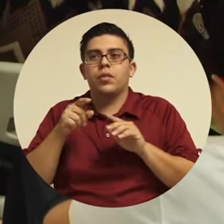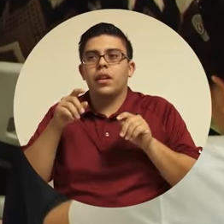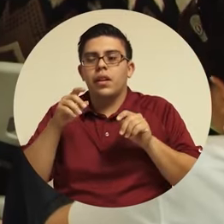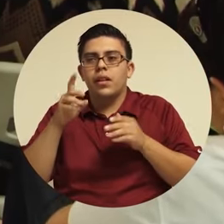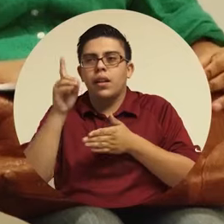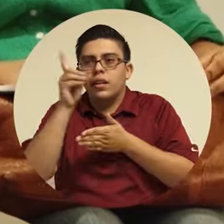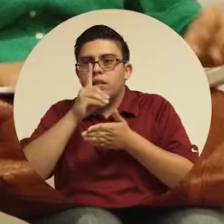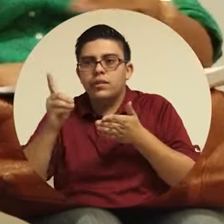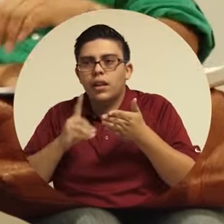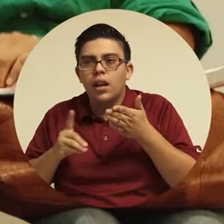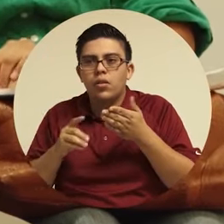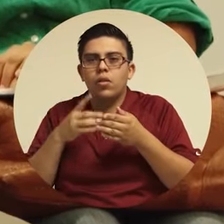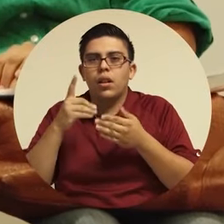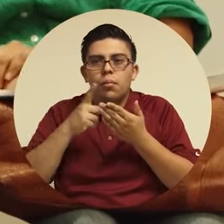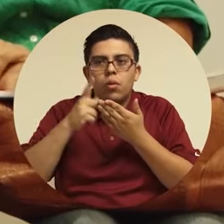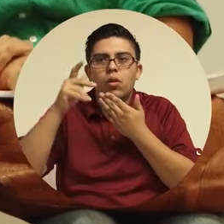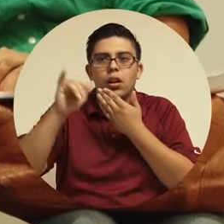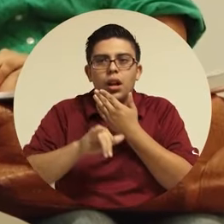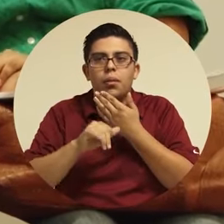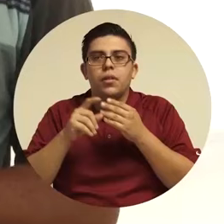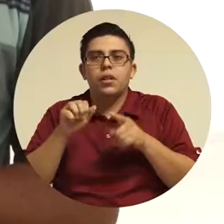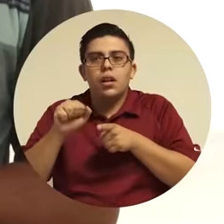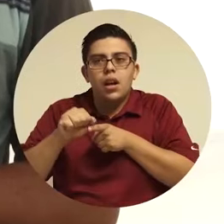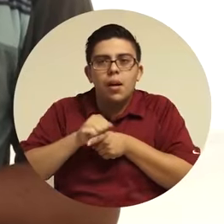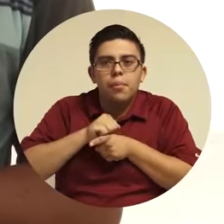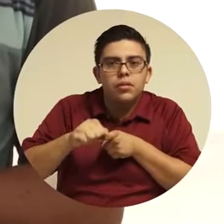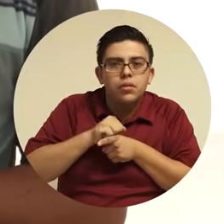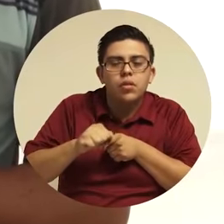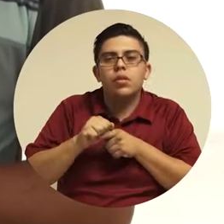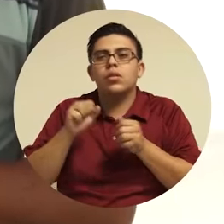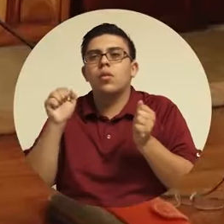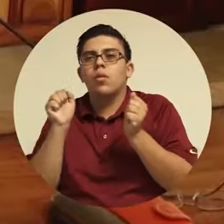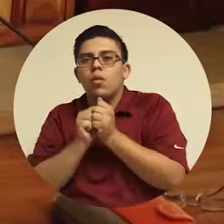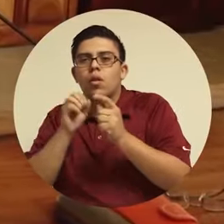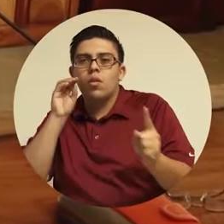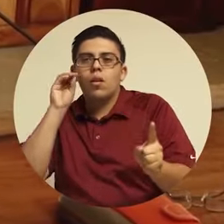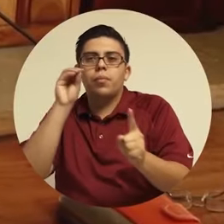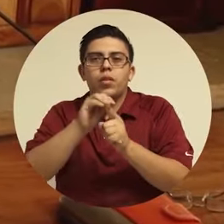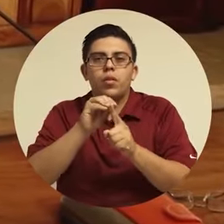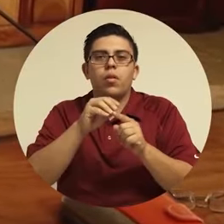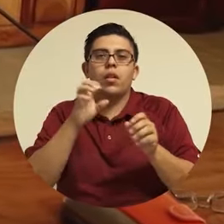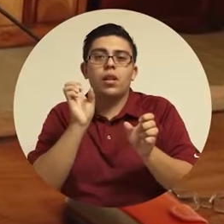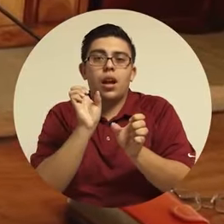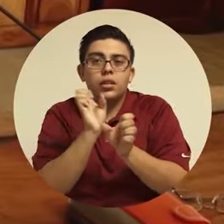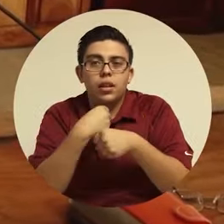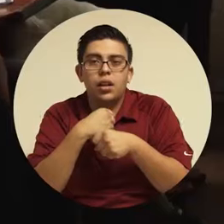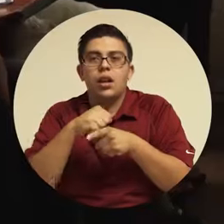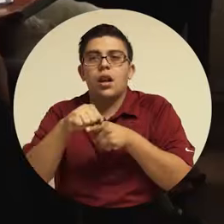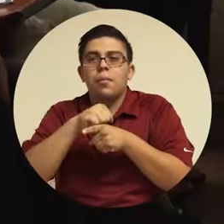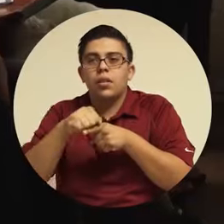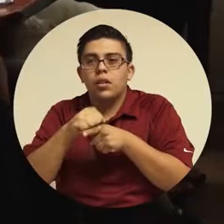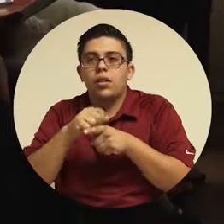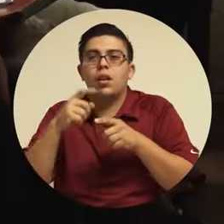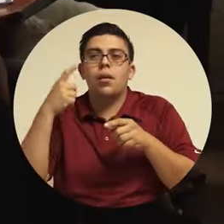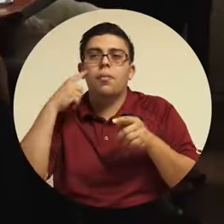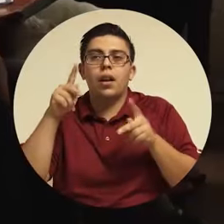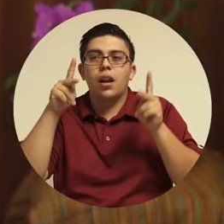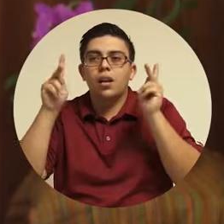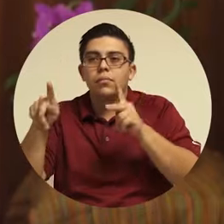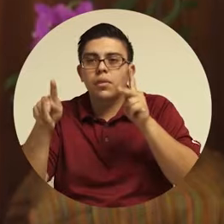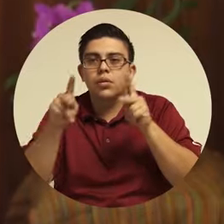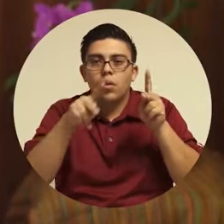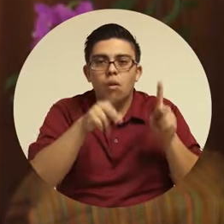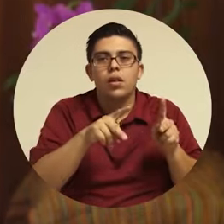diseño e implementación de programas de capacitación con el objetivo de generar competencias